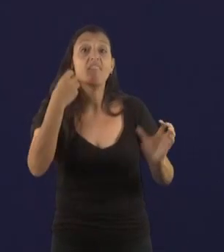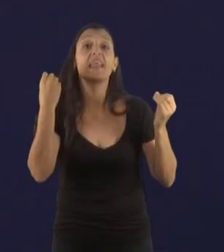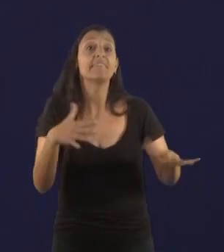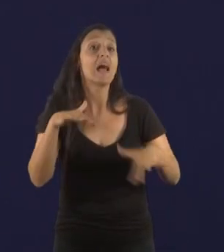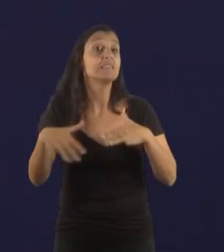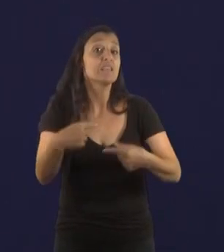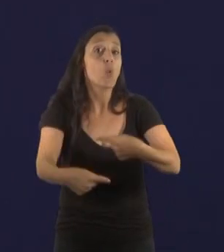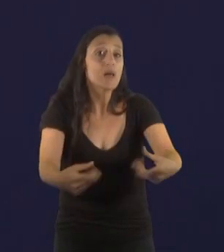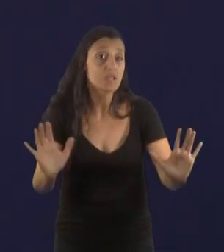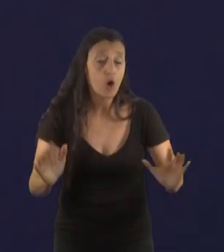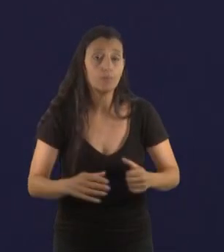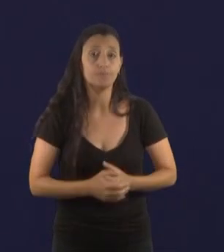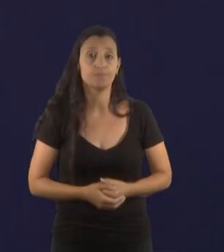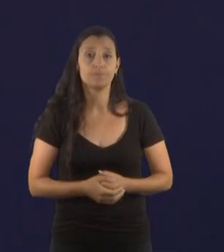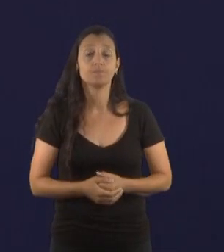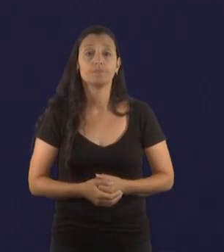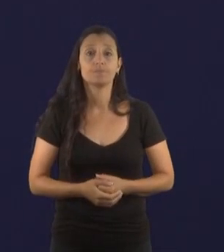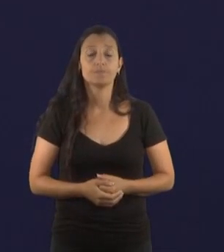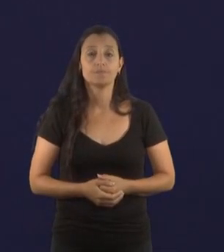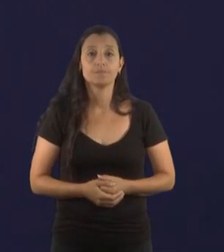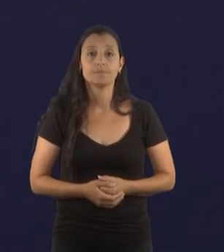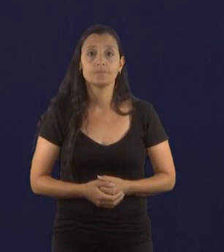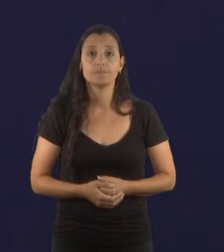novedades y podré ampliar sobre eso.